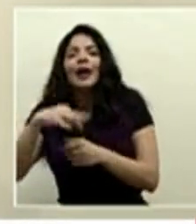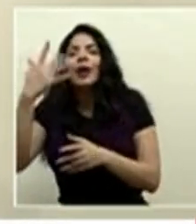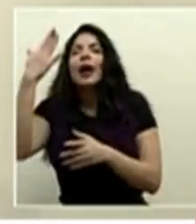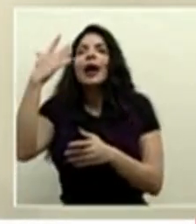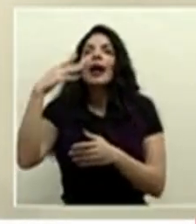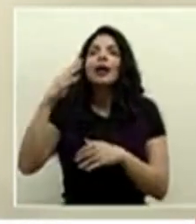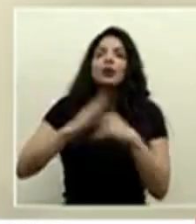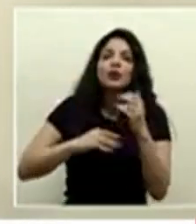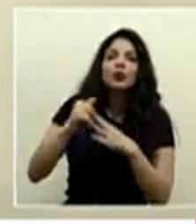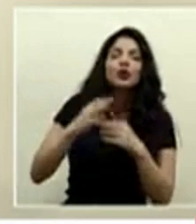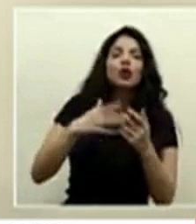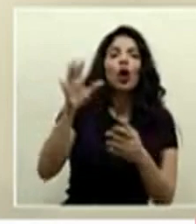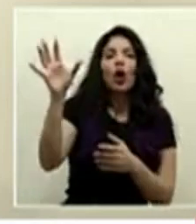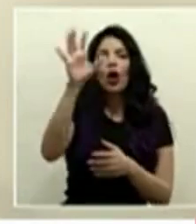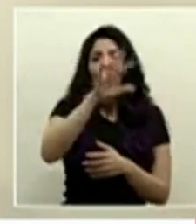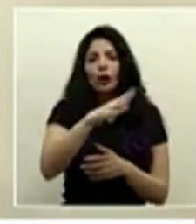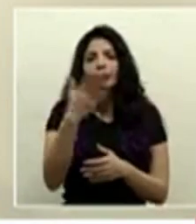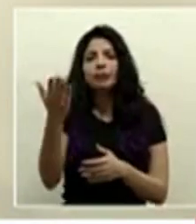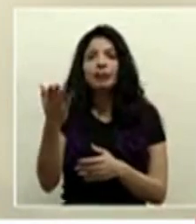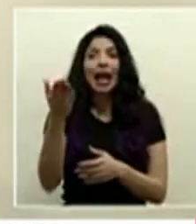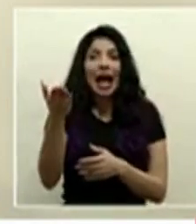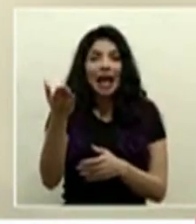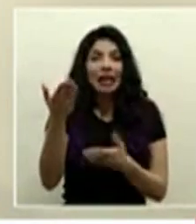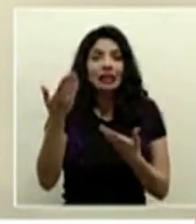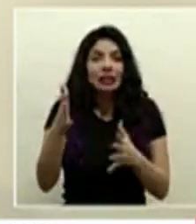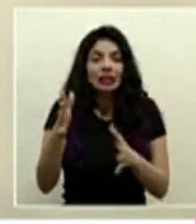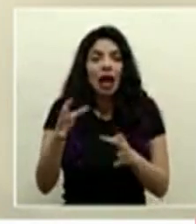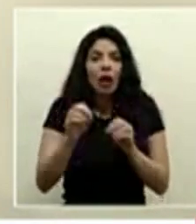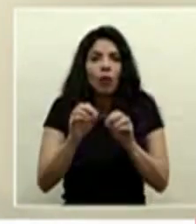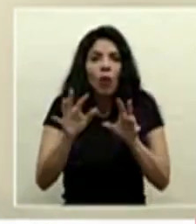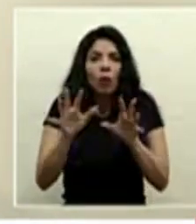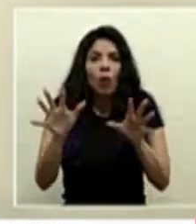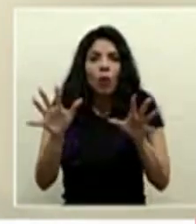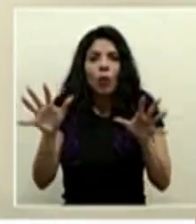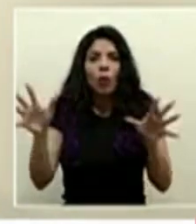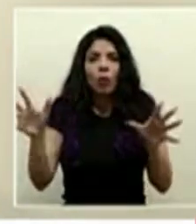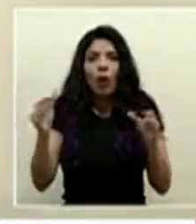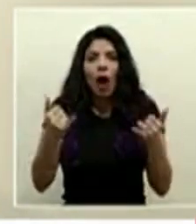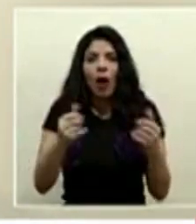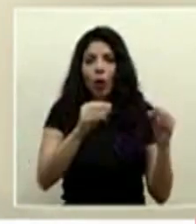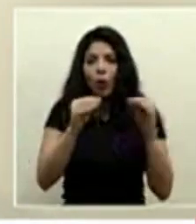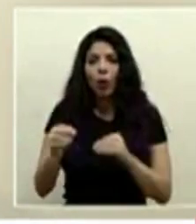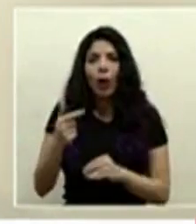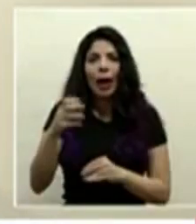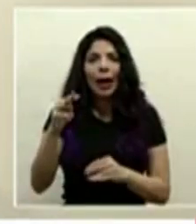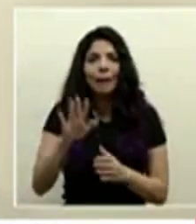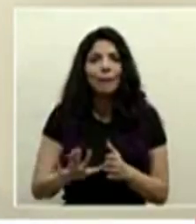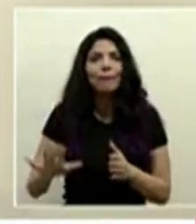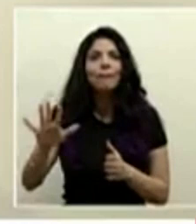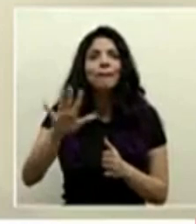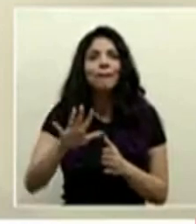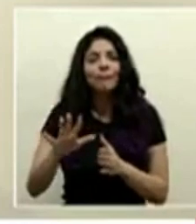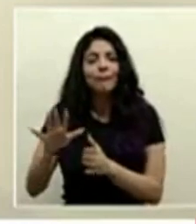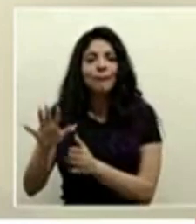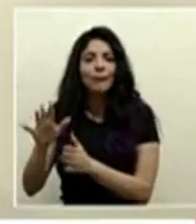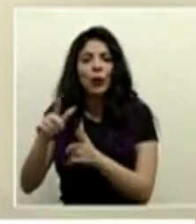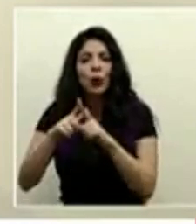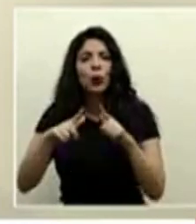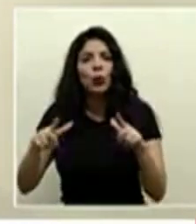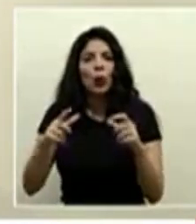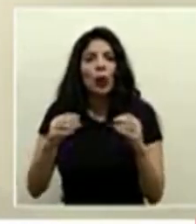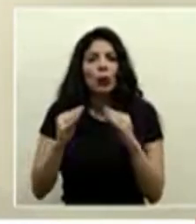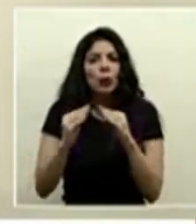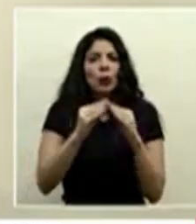es la parte de construcción y como eso también ya ha ido extendiéndose hacia la gran área metropolitana verdad en ciertos lugares más